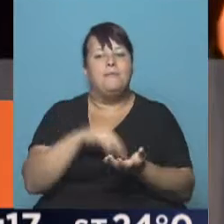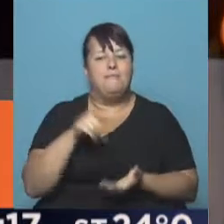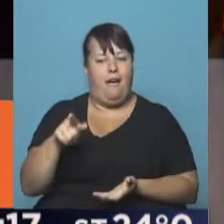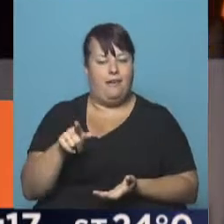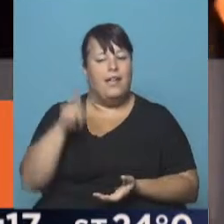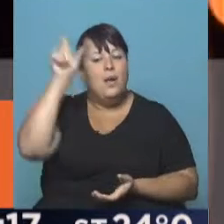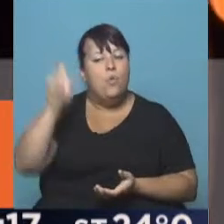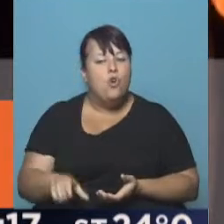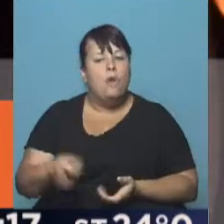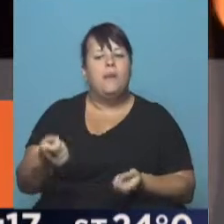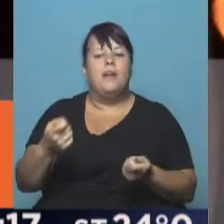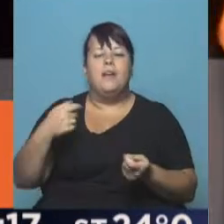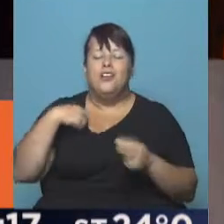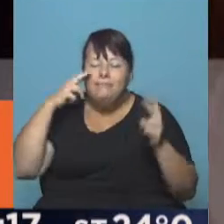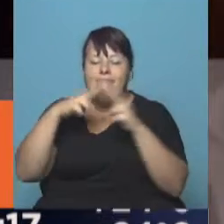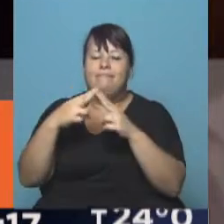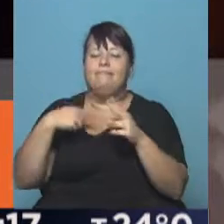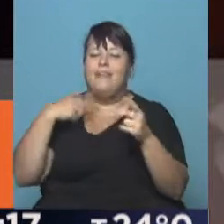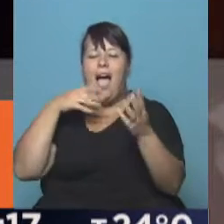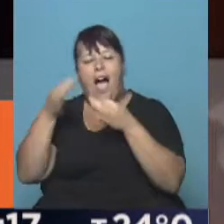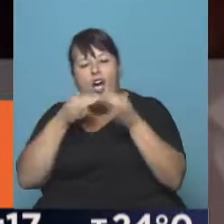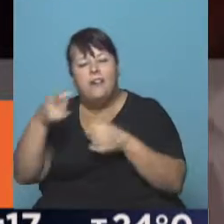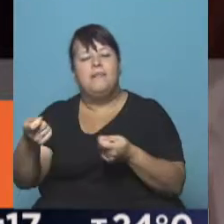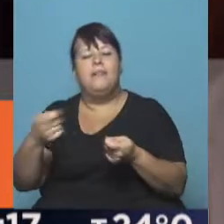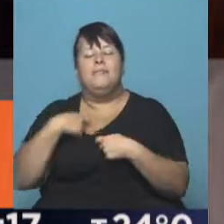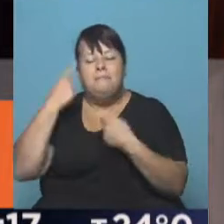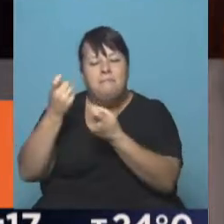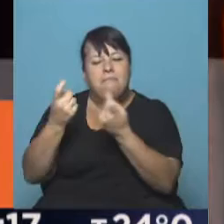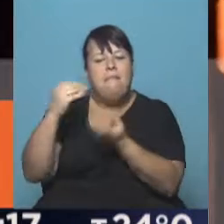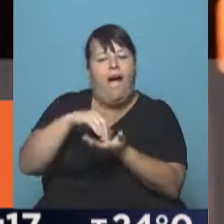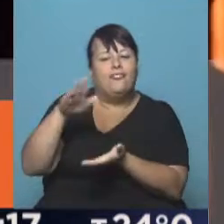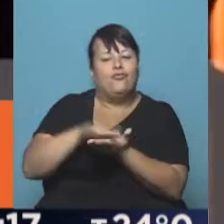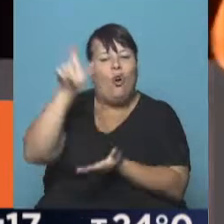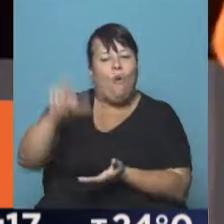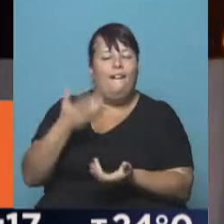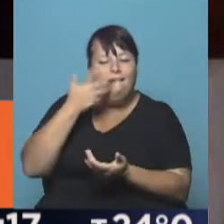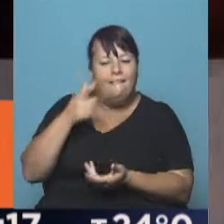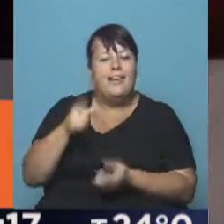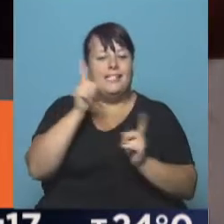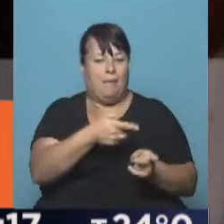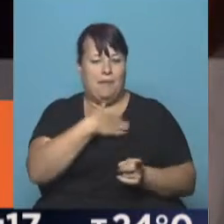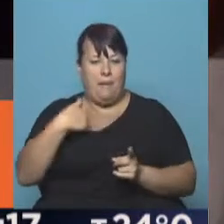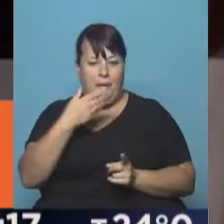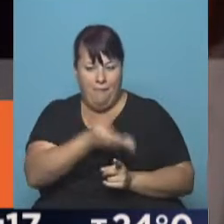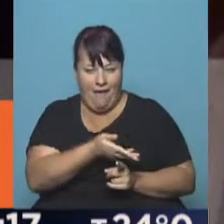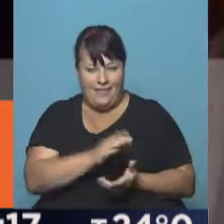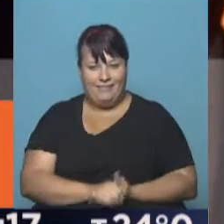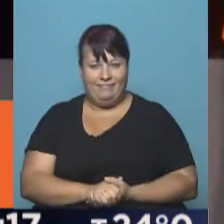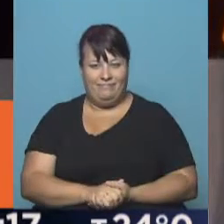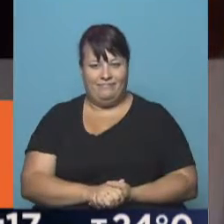Y es un tipo que me hace, cada vez que lo veo y cada vez que hablo con él, siento que aprendo de él. Y la tenemos a mi mami, acá,